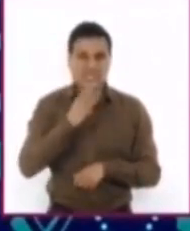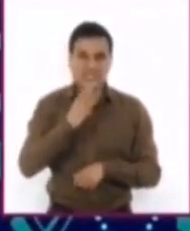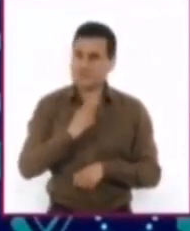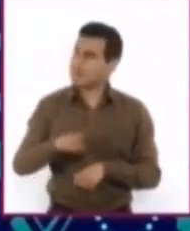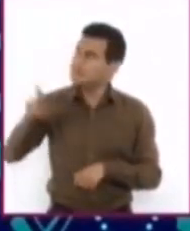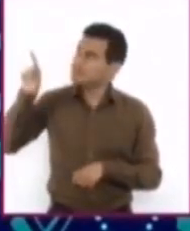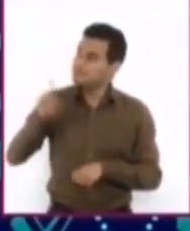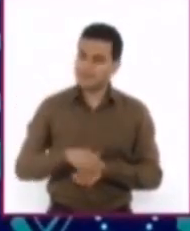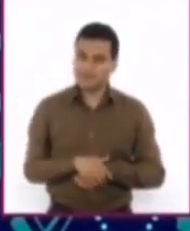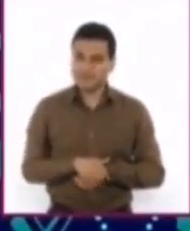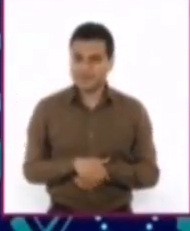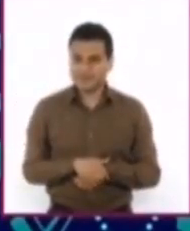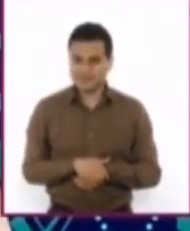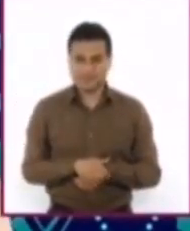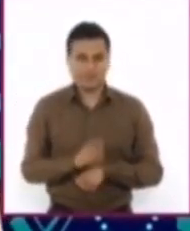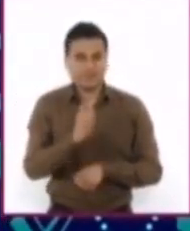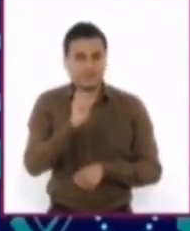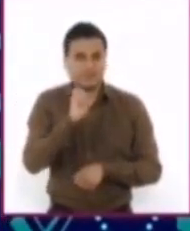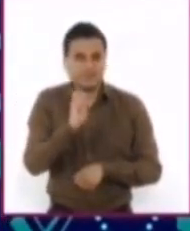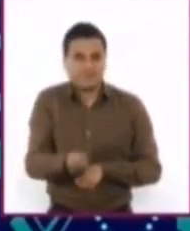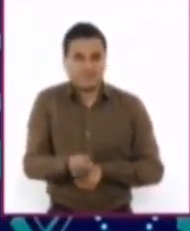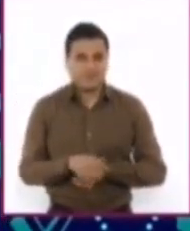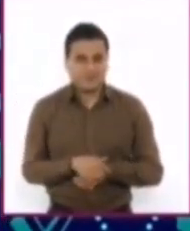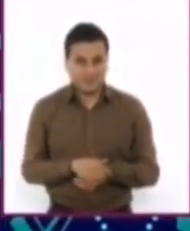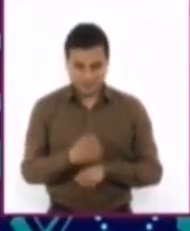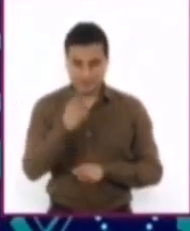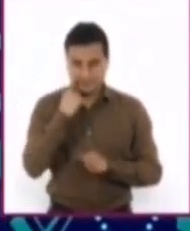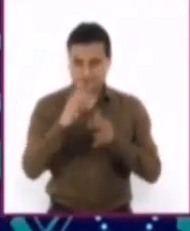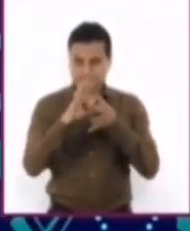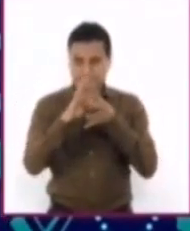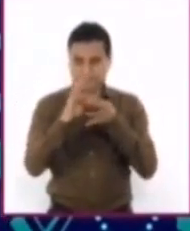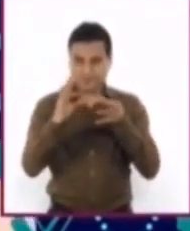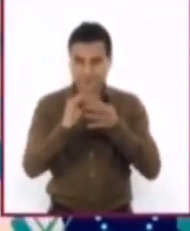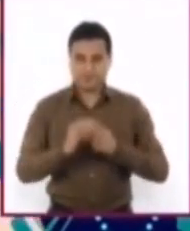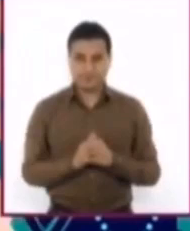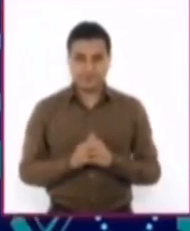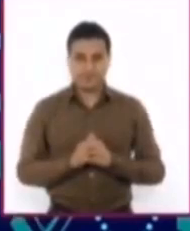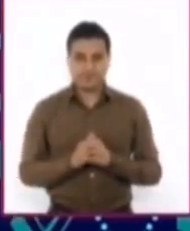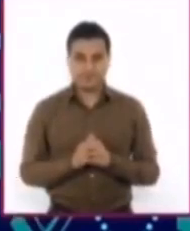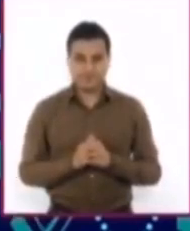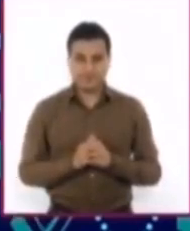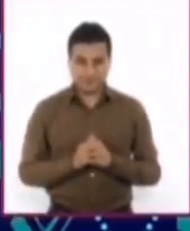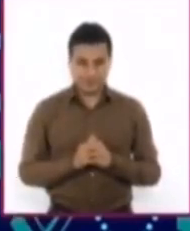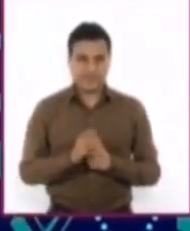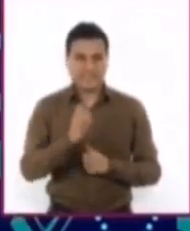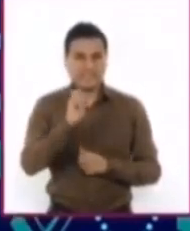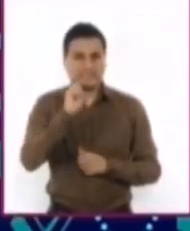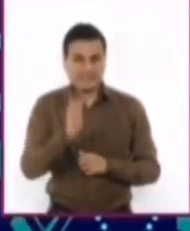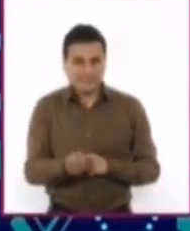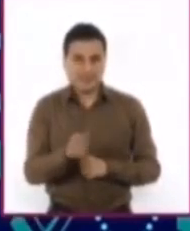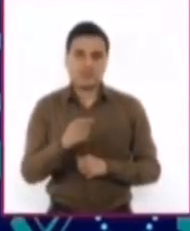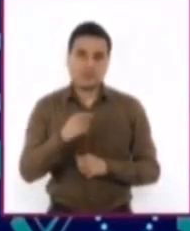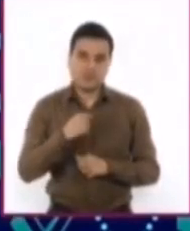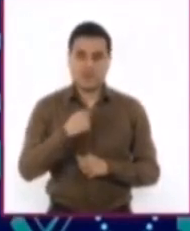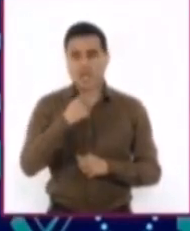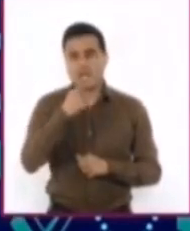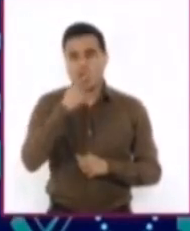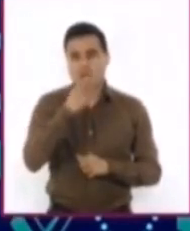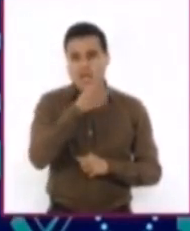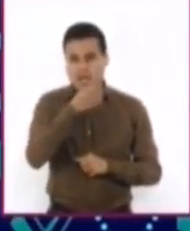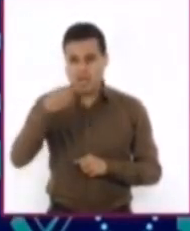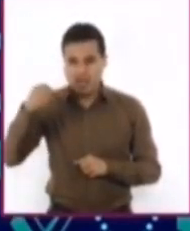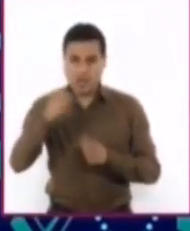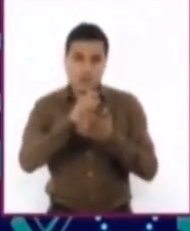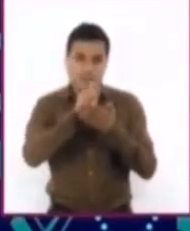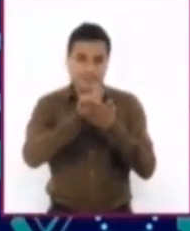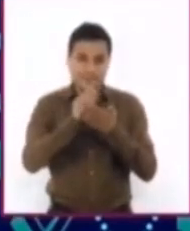Las expresiones concesivas. Empecemos por su definición. Son aquellas que expresan en un discurso una dificultad